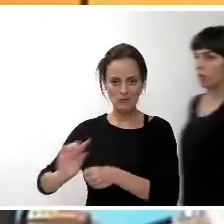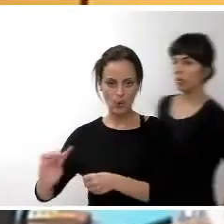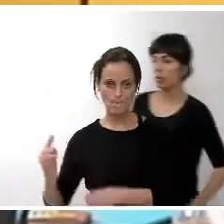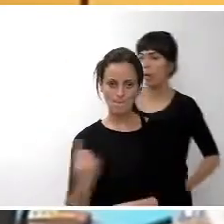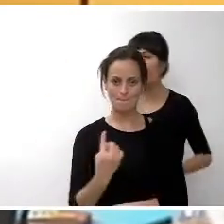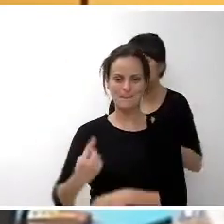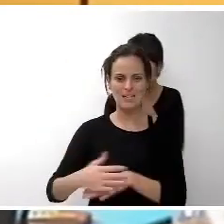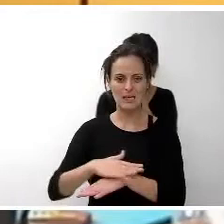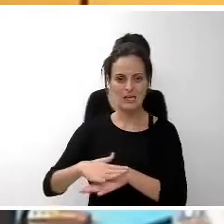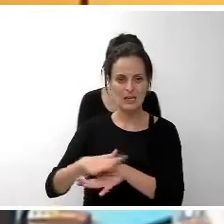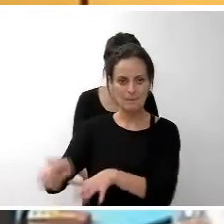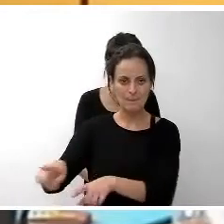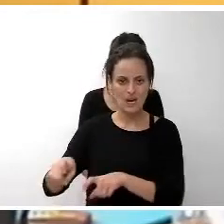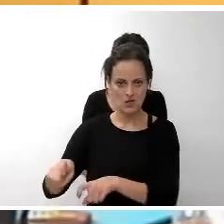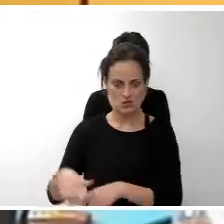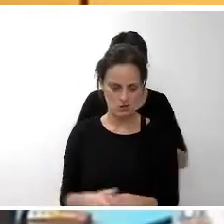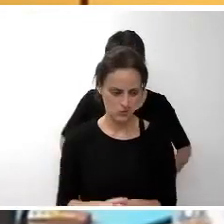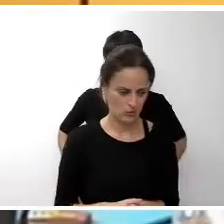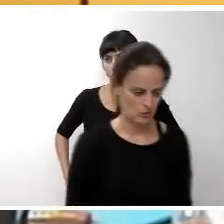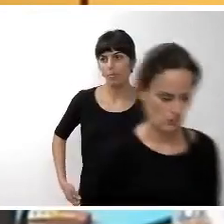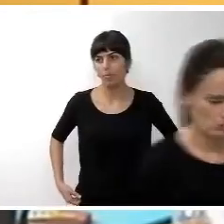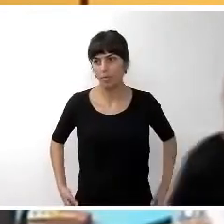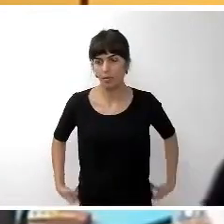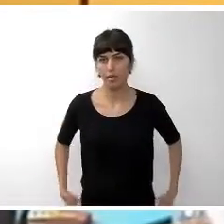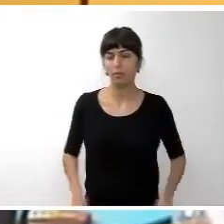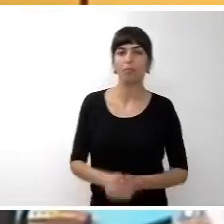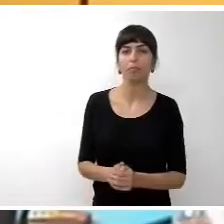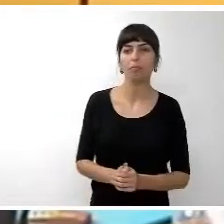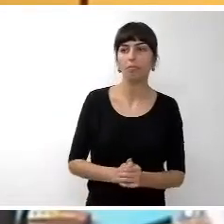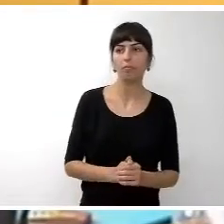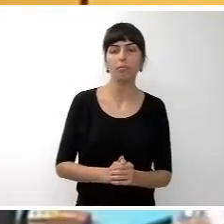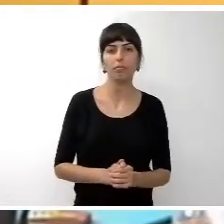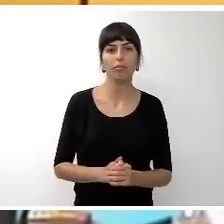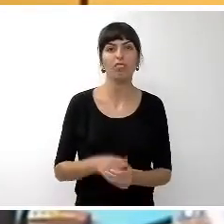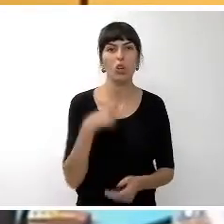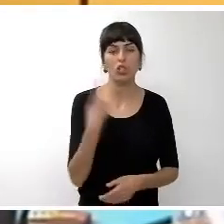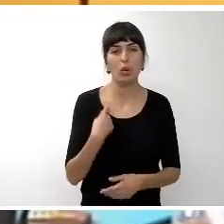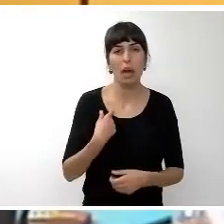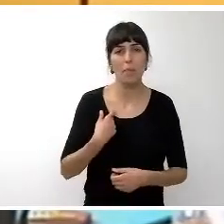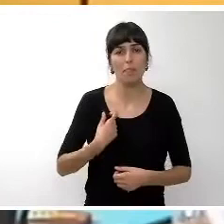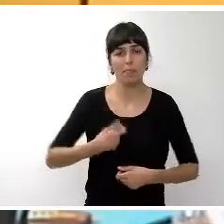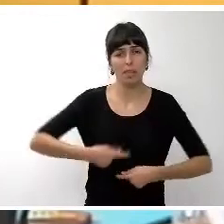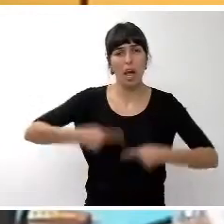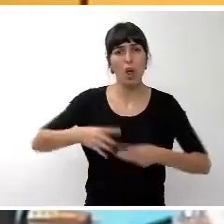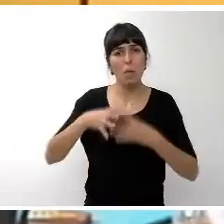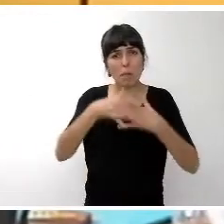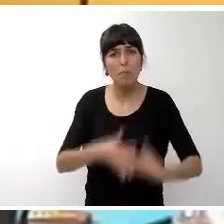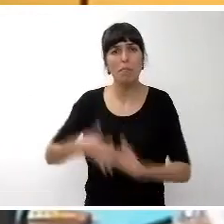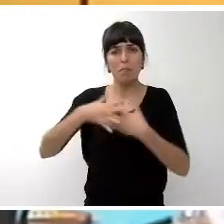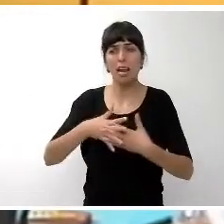ocasiones ha sido hasta criticada y censurada en nuestra pelea por apoyar sectores que eran